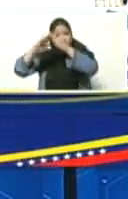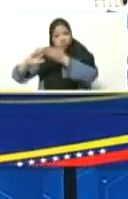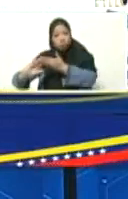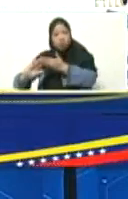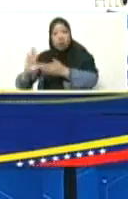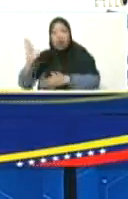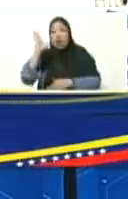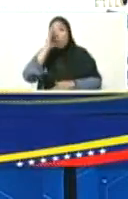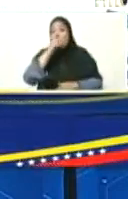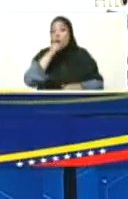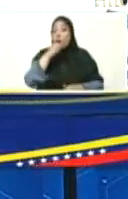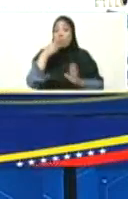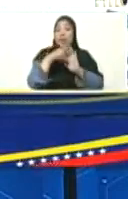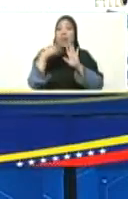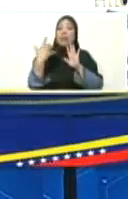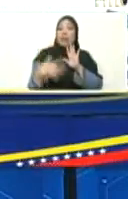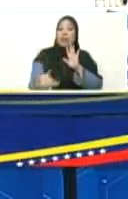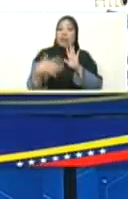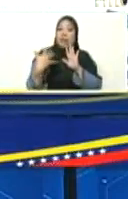derecho a la ciudad,